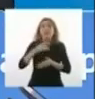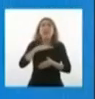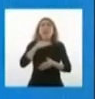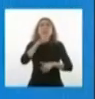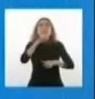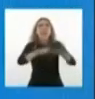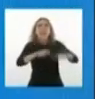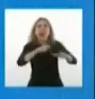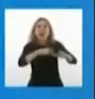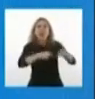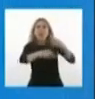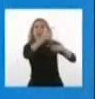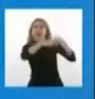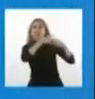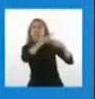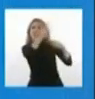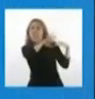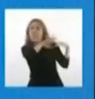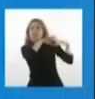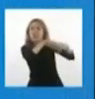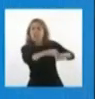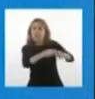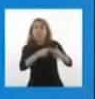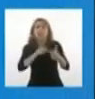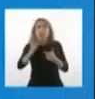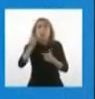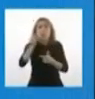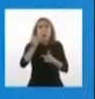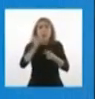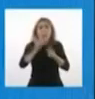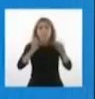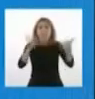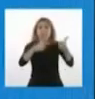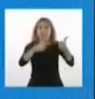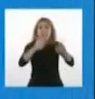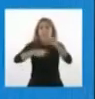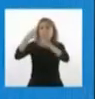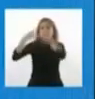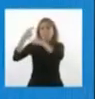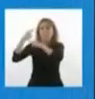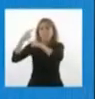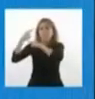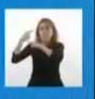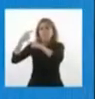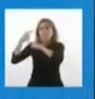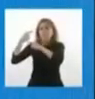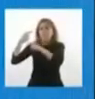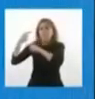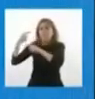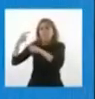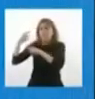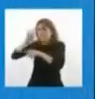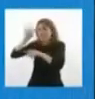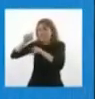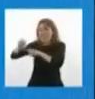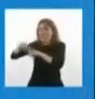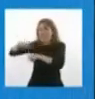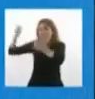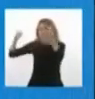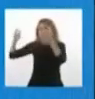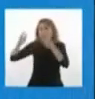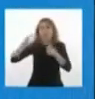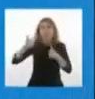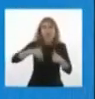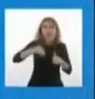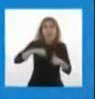es en realidad una canción de rock argentina, llamada Llegamos de los Barcos. Llegamos de los Barcos. Llegamos de los Barcos. Ese